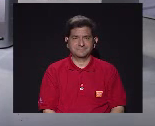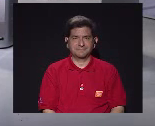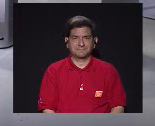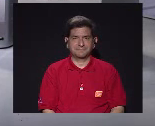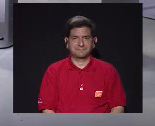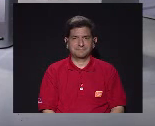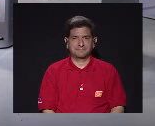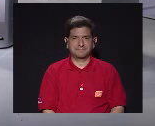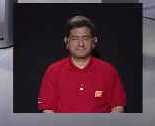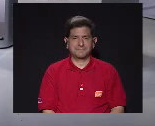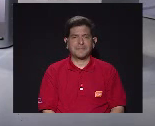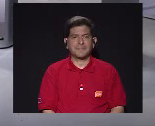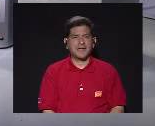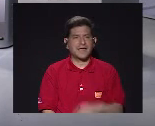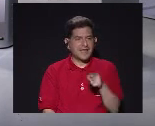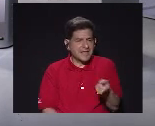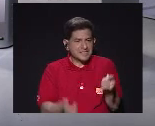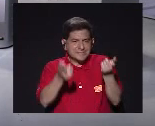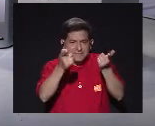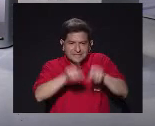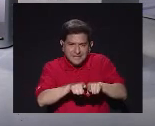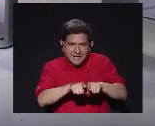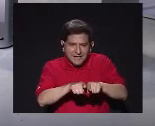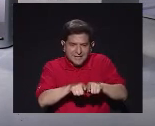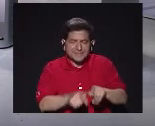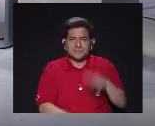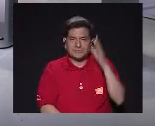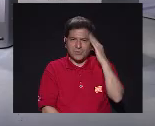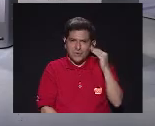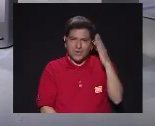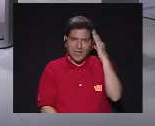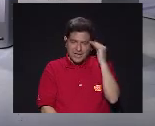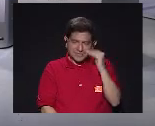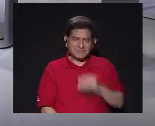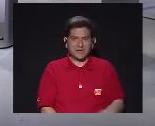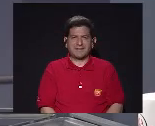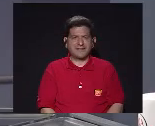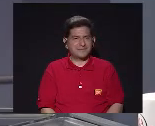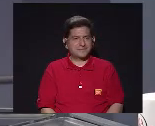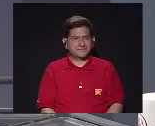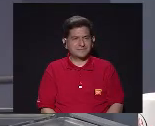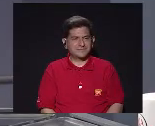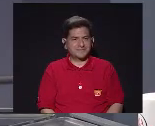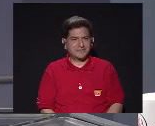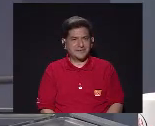De Es Es una Una Una Experiencia Extremadamente